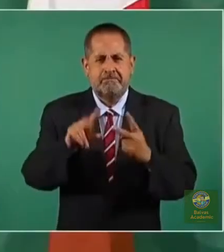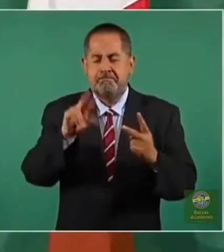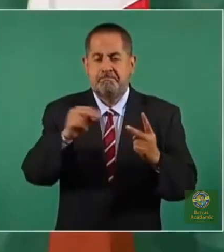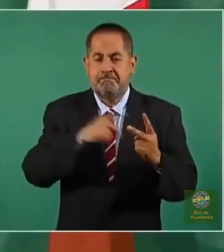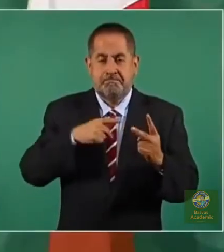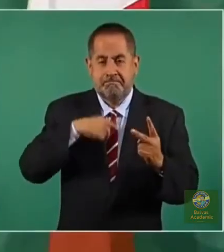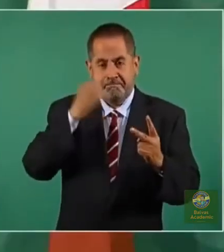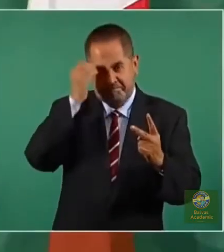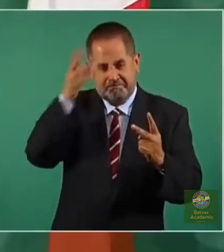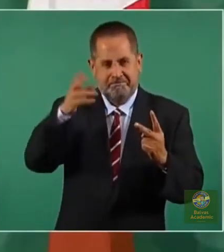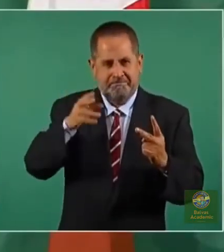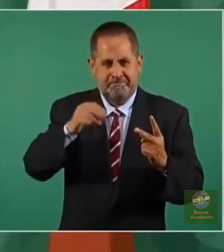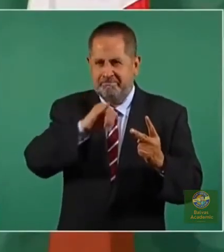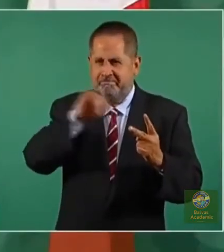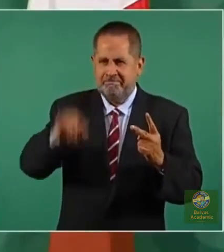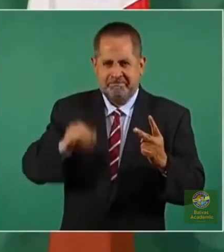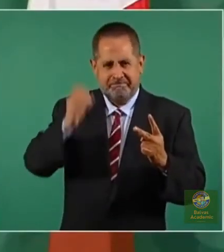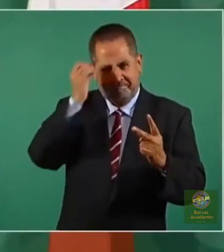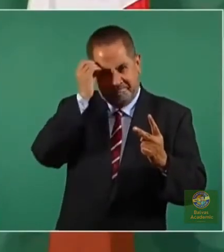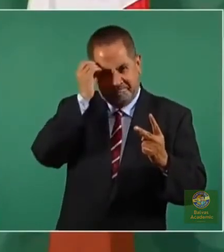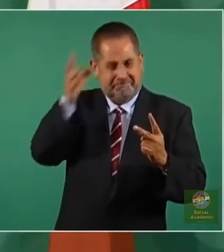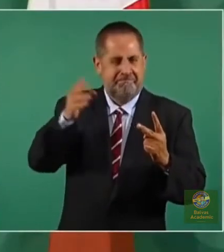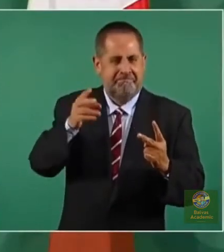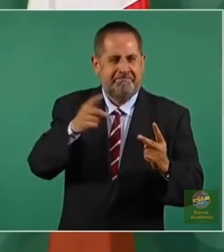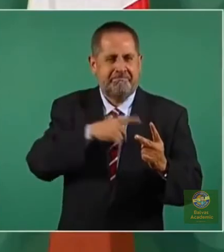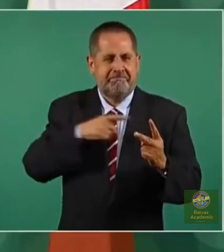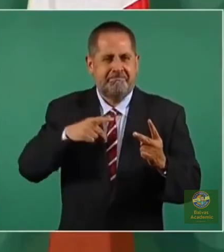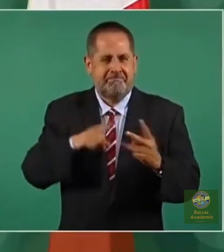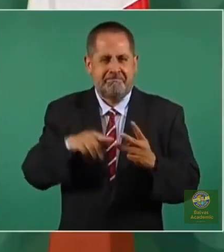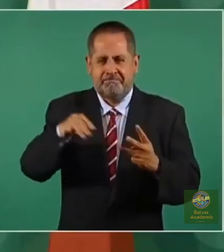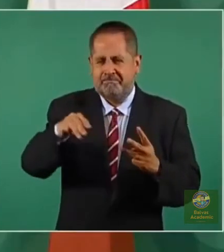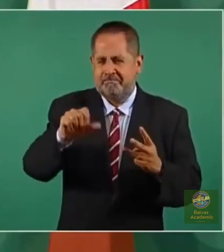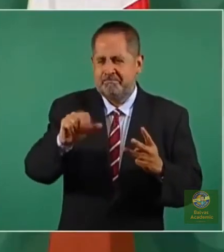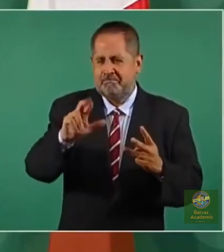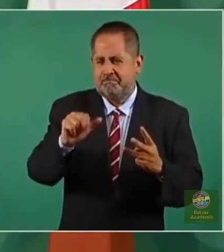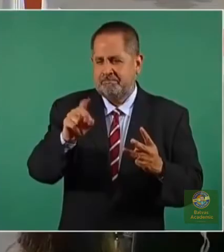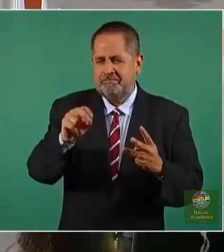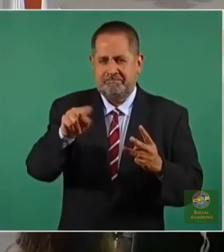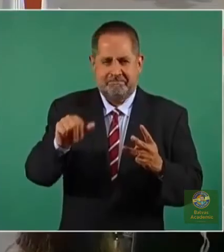nunca a Maradona.